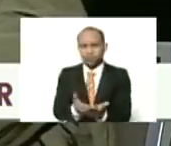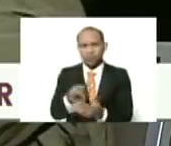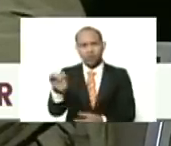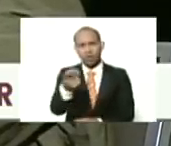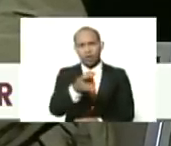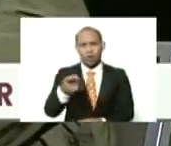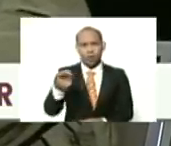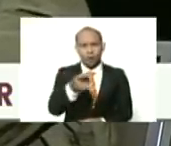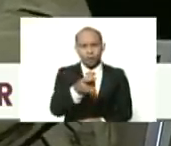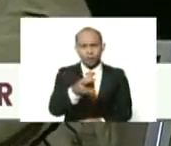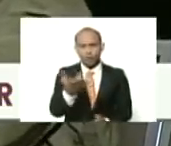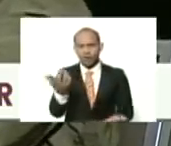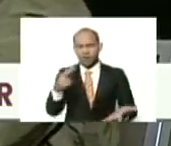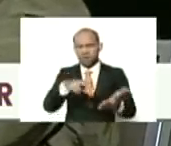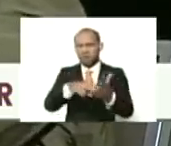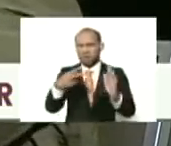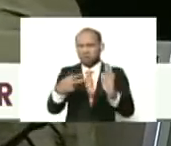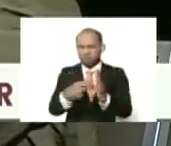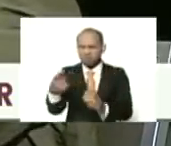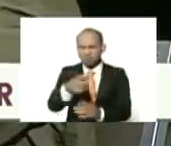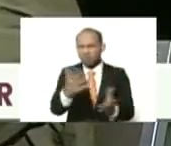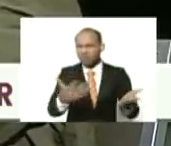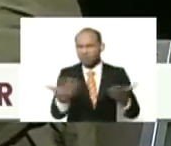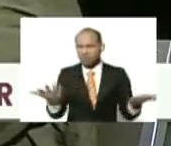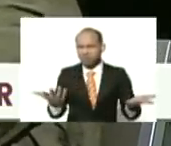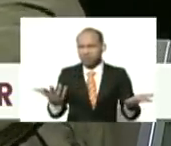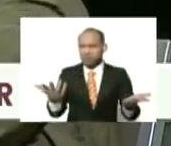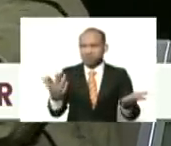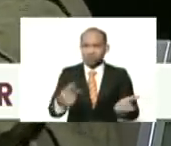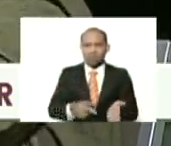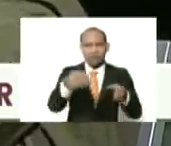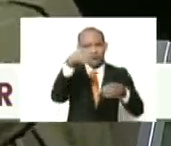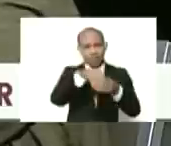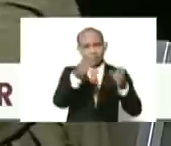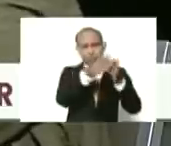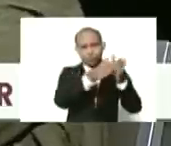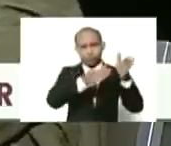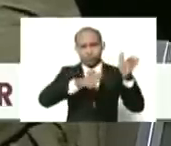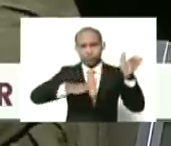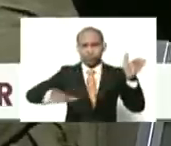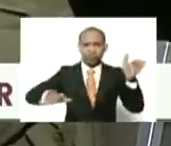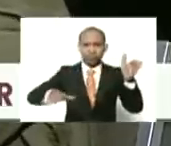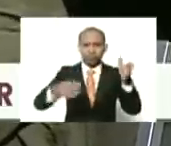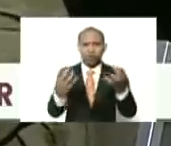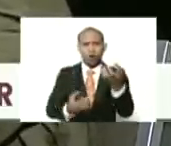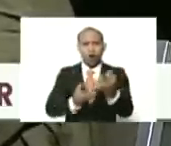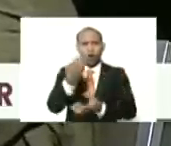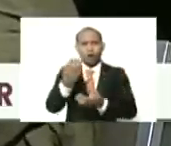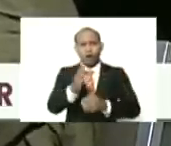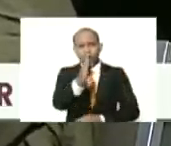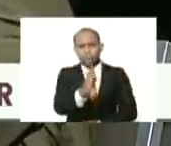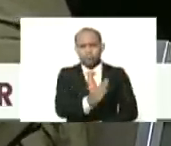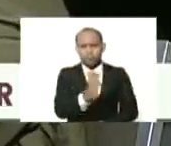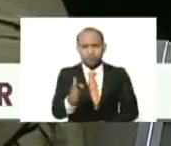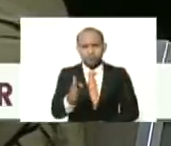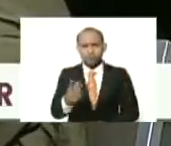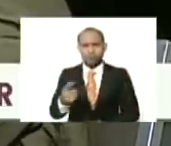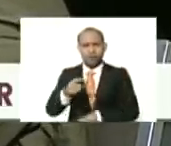busca, precisamente, es, llevarnos, a nosotras, y llenarnos, de ese fuego sagrado, que es la era,